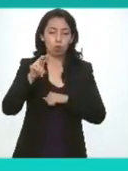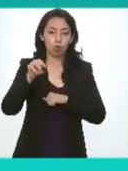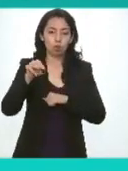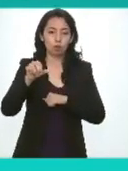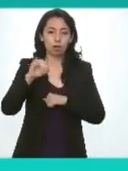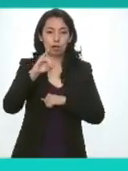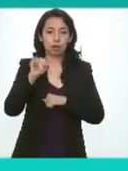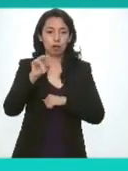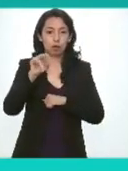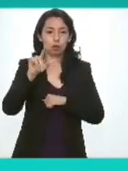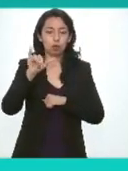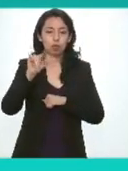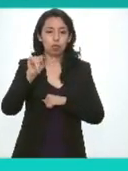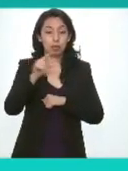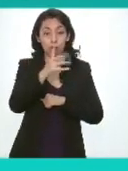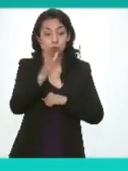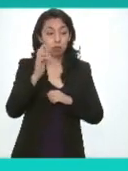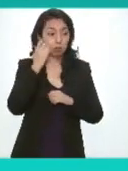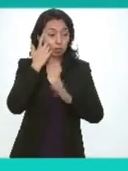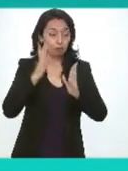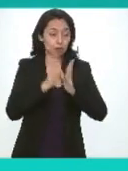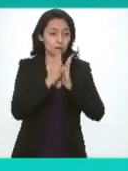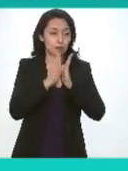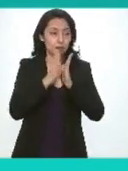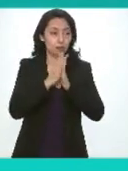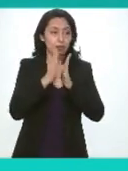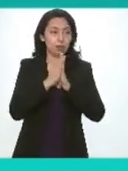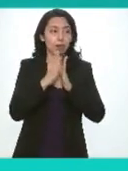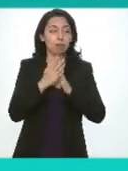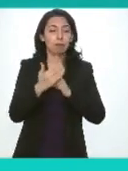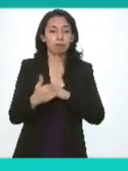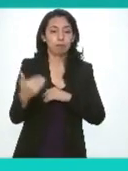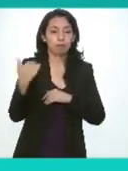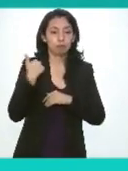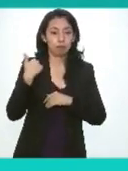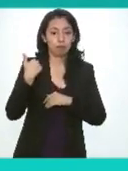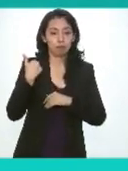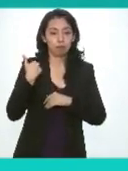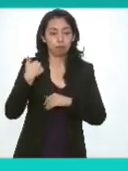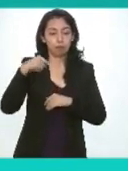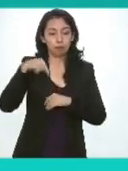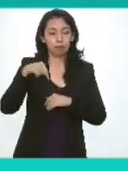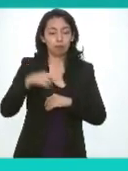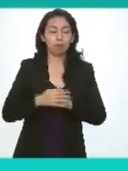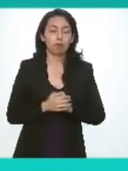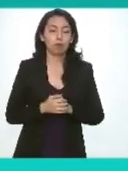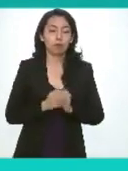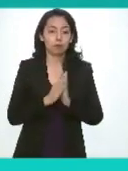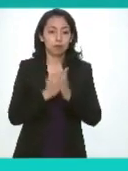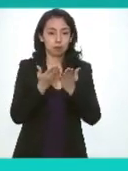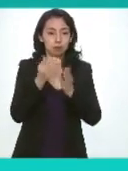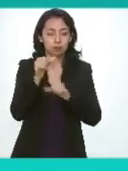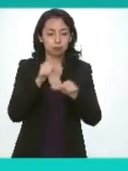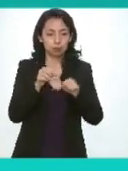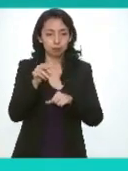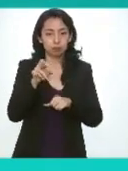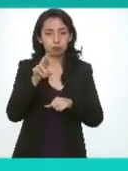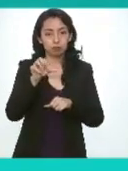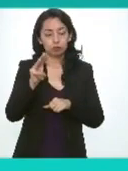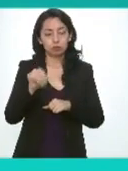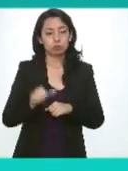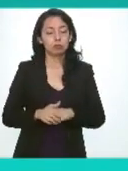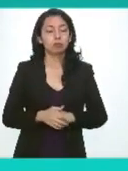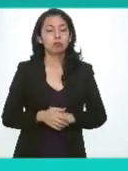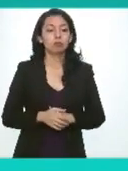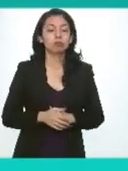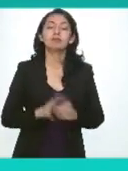y después les pediría que aquellos que quieran participar me lo puedan pedir o lo puedan pedir aquí directamente adelante comisión Dona Julieta del Río